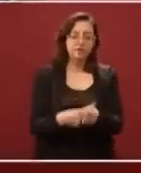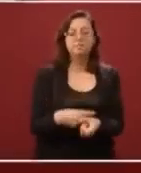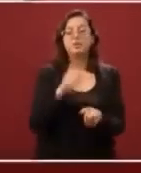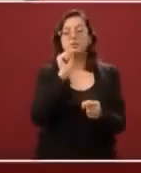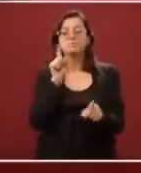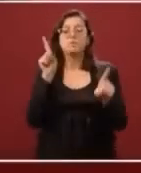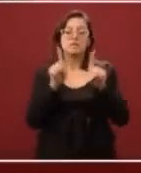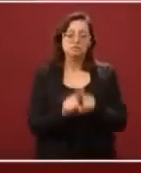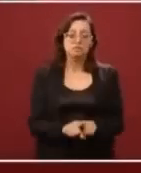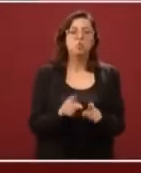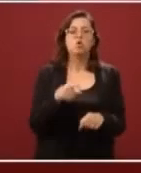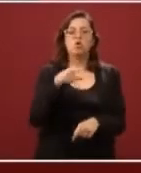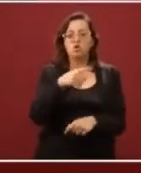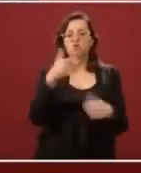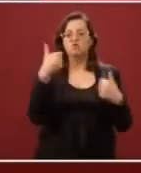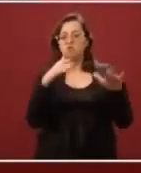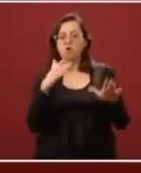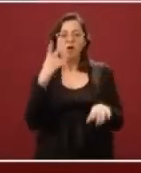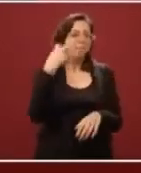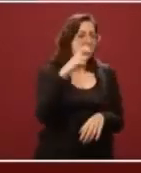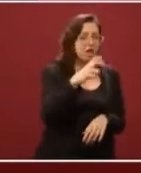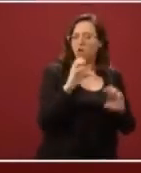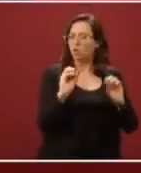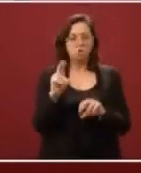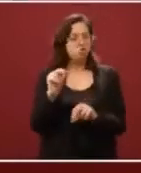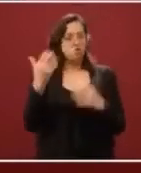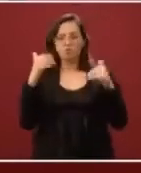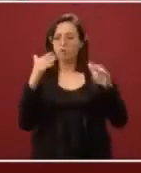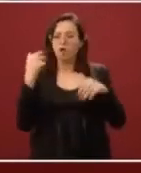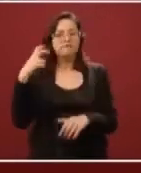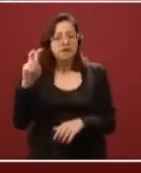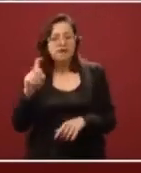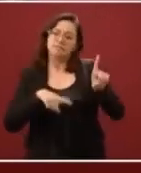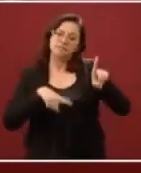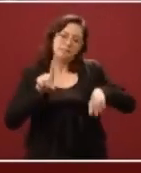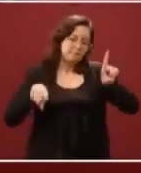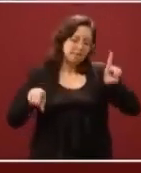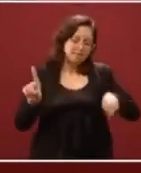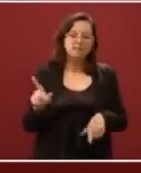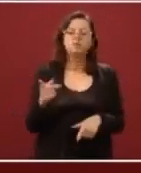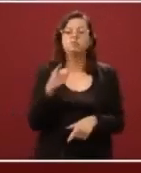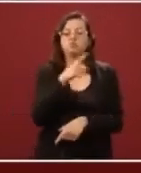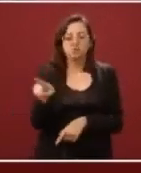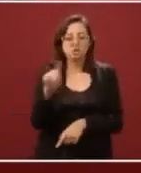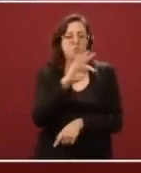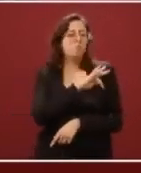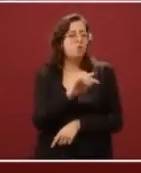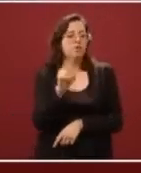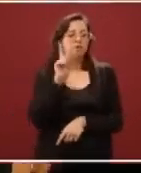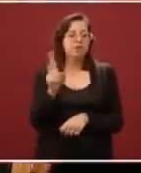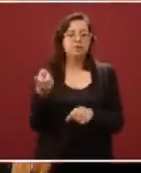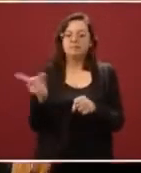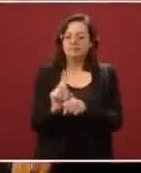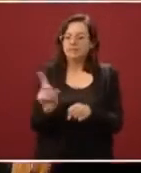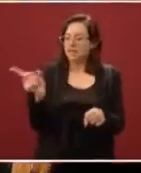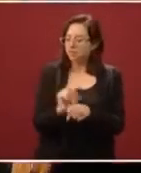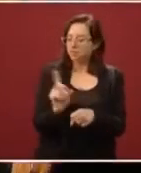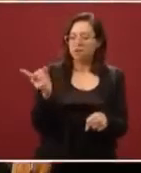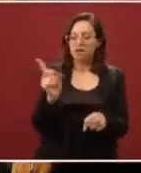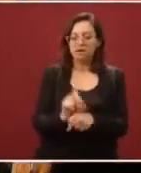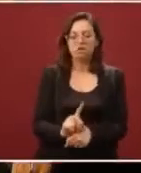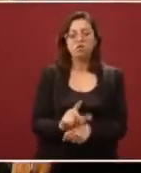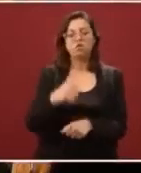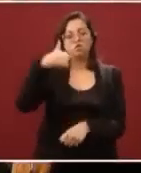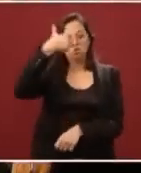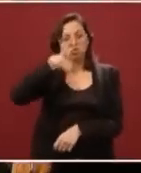antecedente o no de viaje, la fecha de inicio de síntomas, etcétera, la encuentran también todos los días después de las 7.30 de